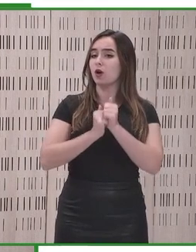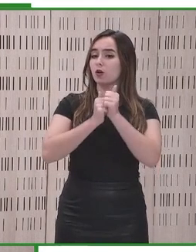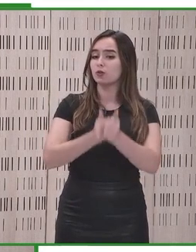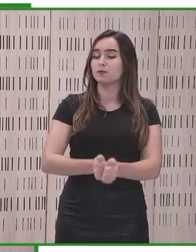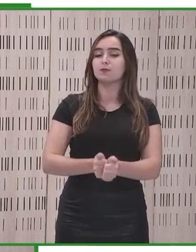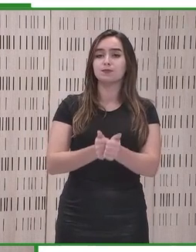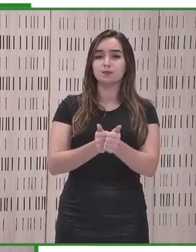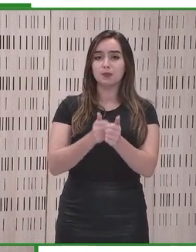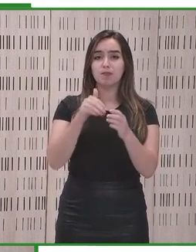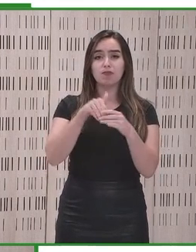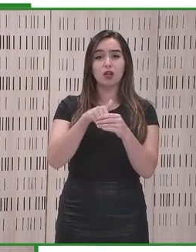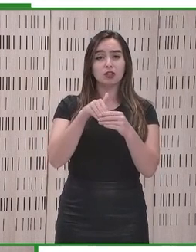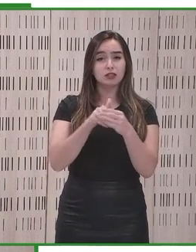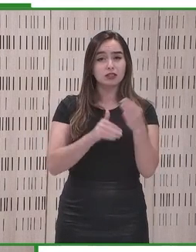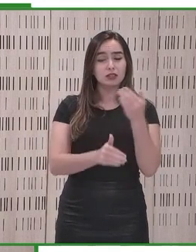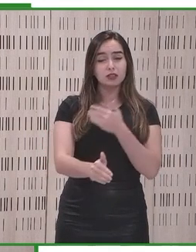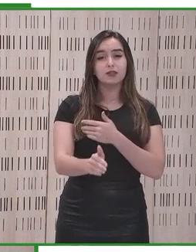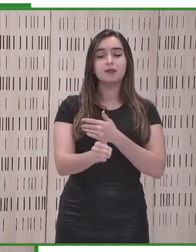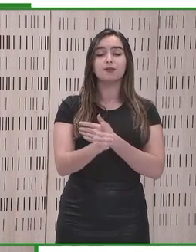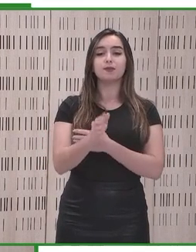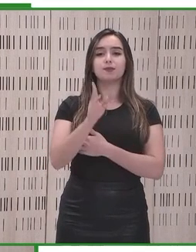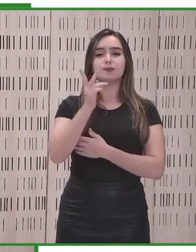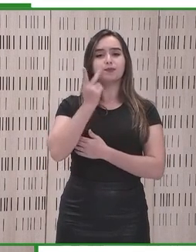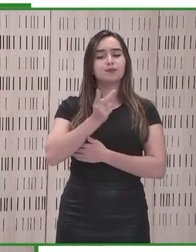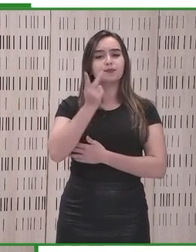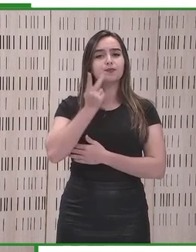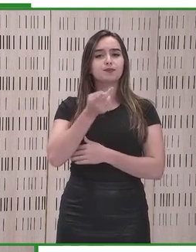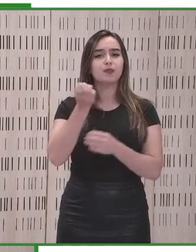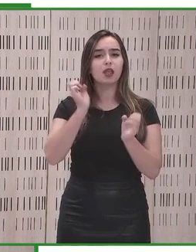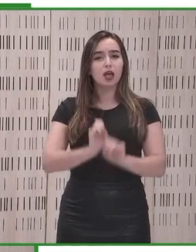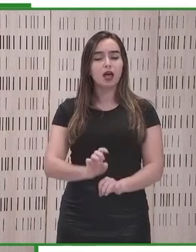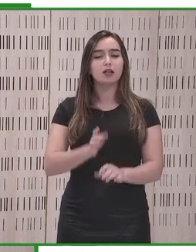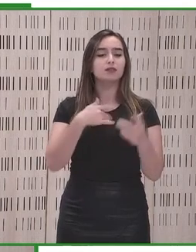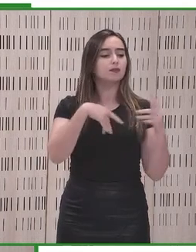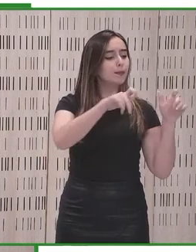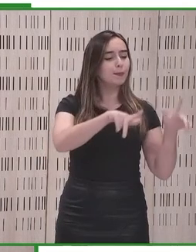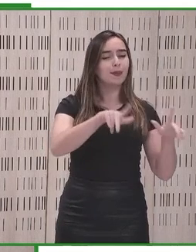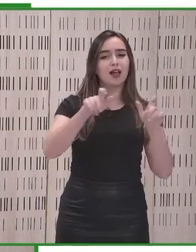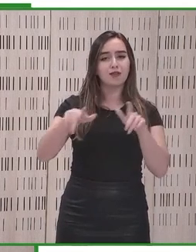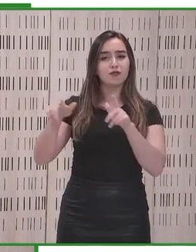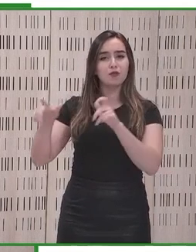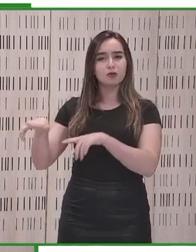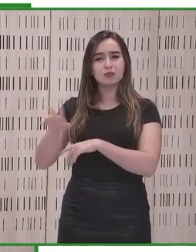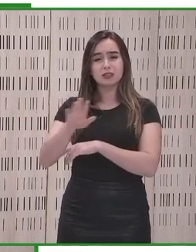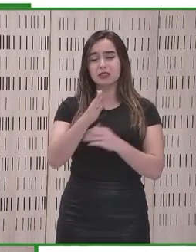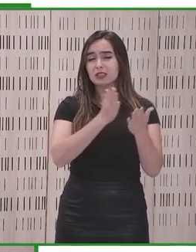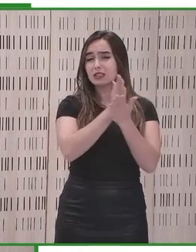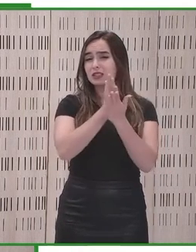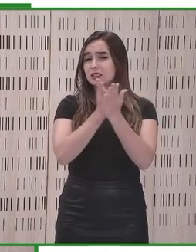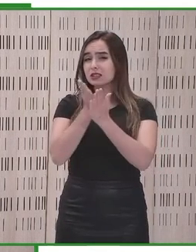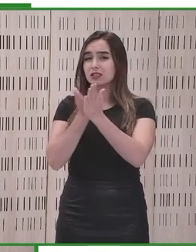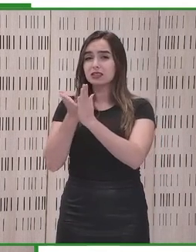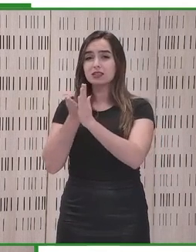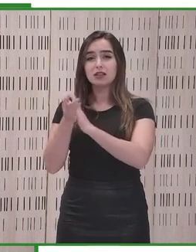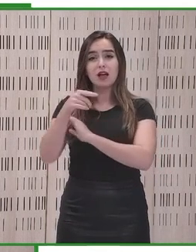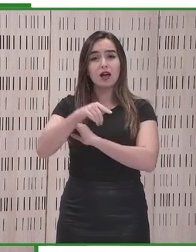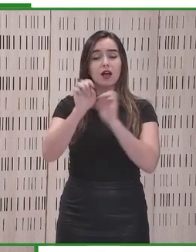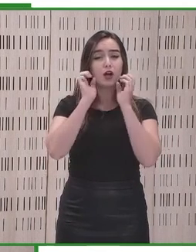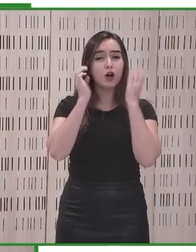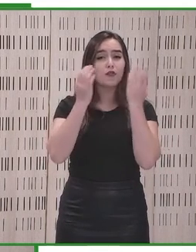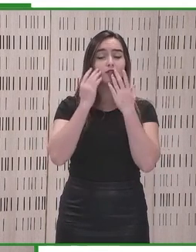se ha preparado para que ustedes puedan seguirlo a través de distintas plataformas en las que el resto de la conferencia estará siendo